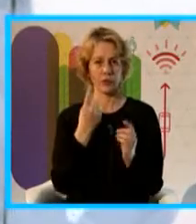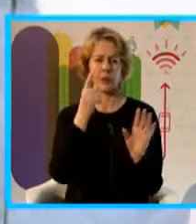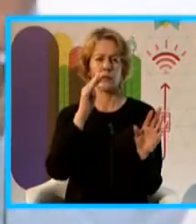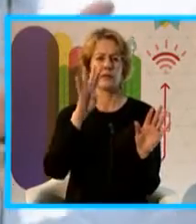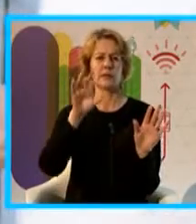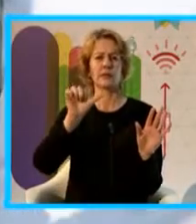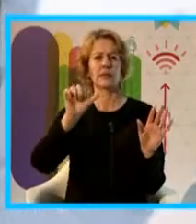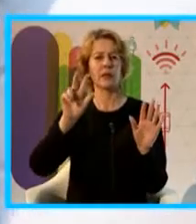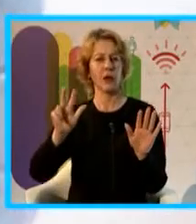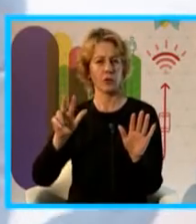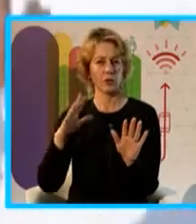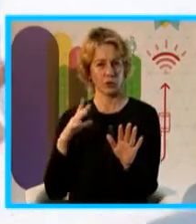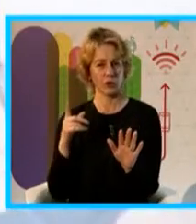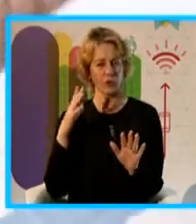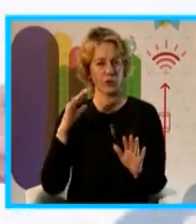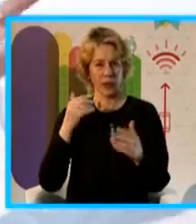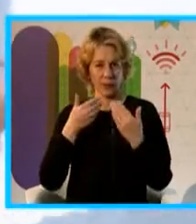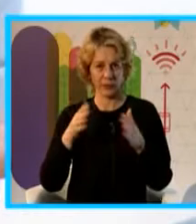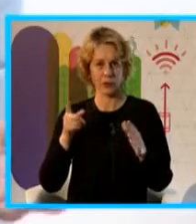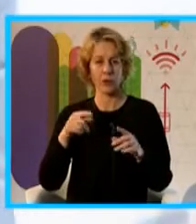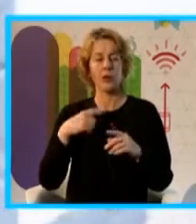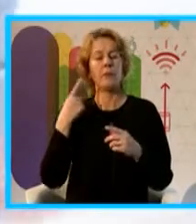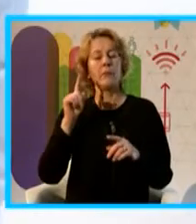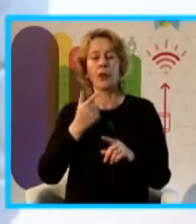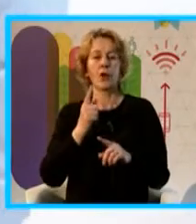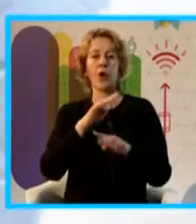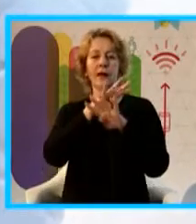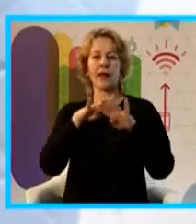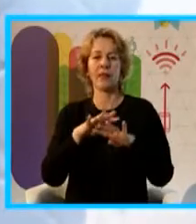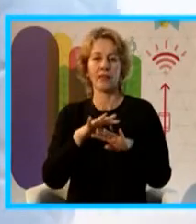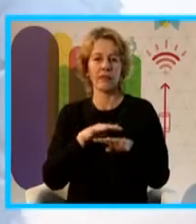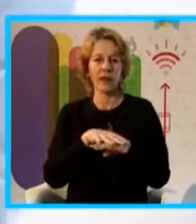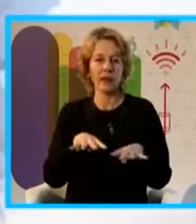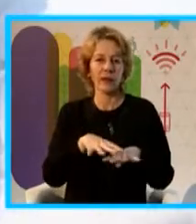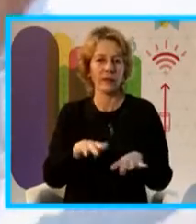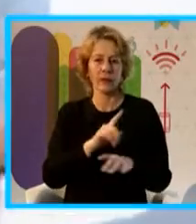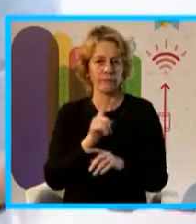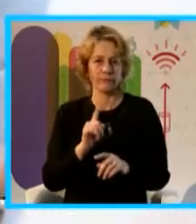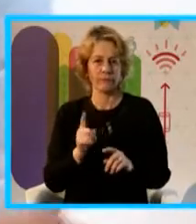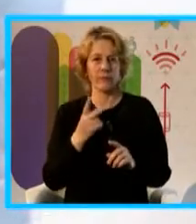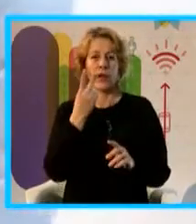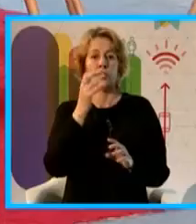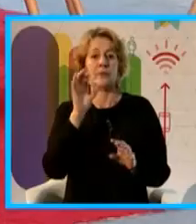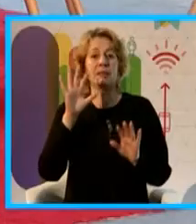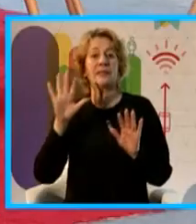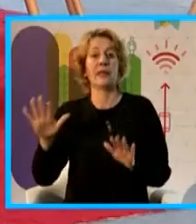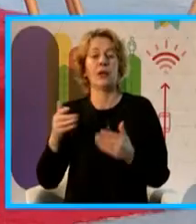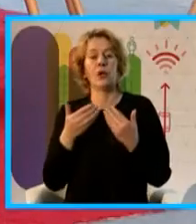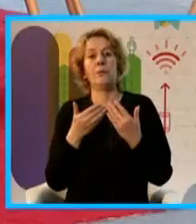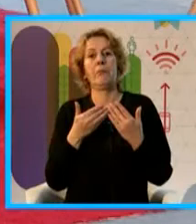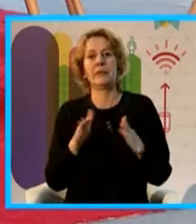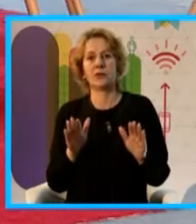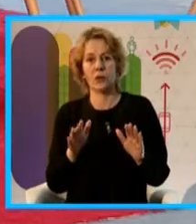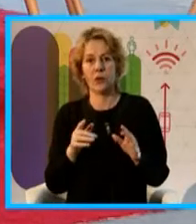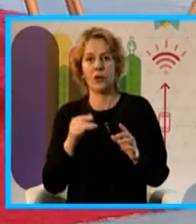no podemos decir que tenemos una red de monitoreo de calidad de aire hasta el año 2005, que es bastante largo. Estamos en 12 años